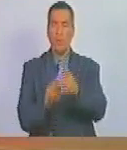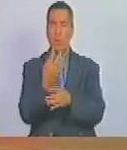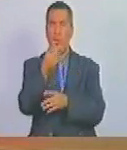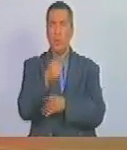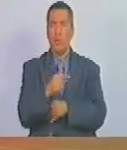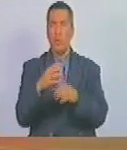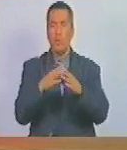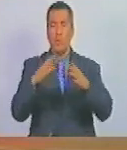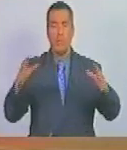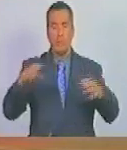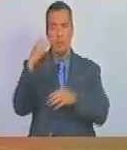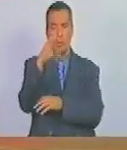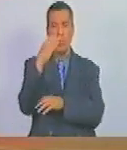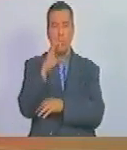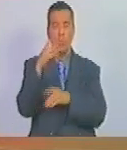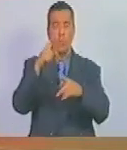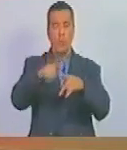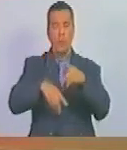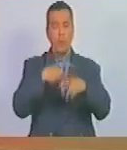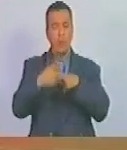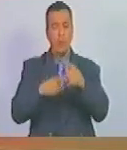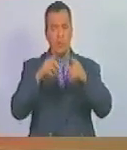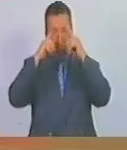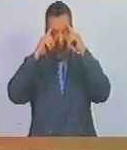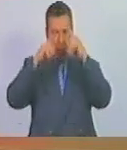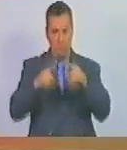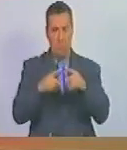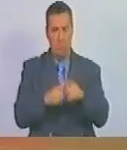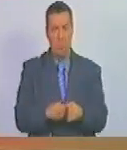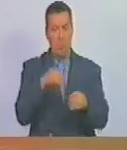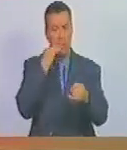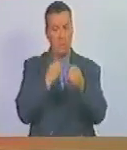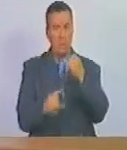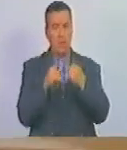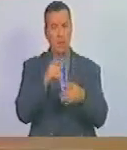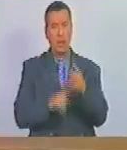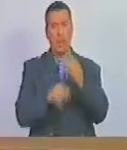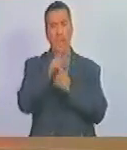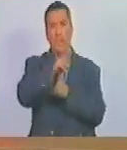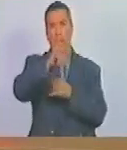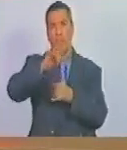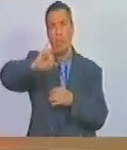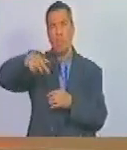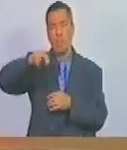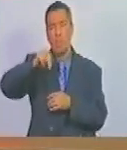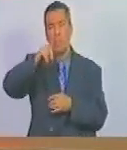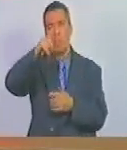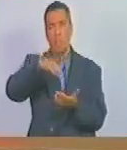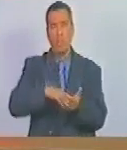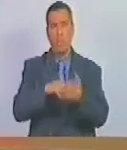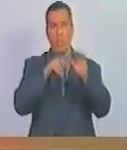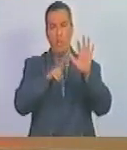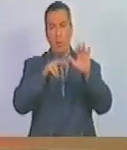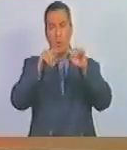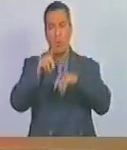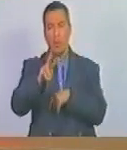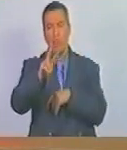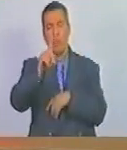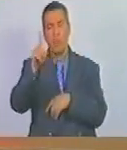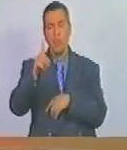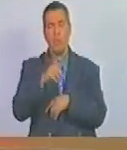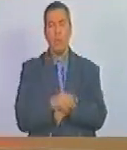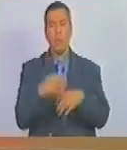de la Gran Colombia como suceso decisivo que culmina el 24 de junio de 1821